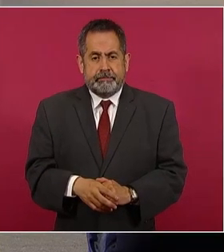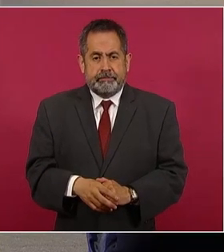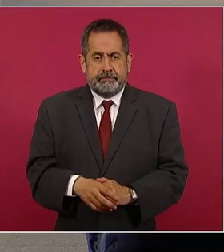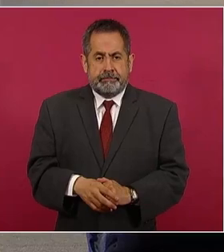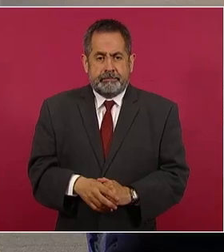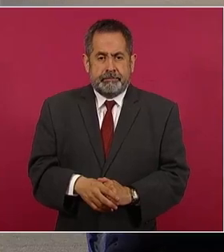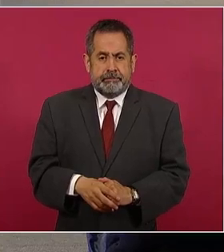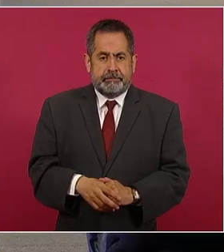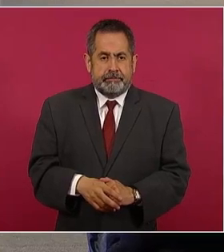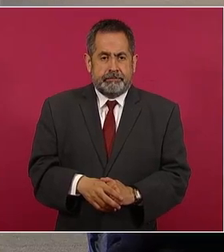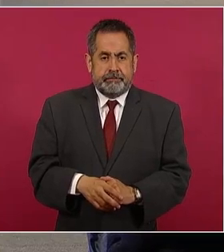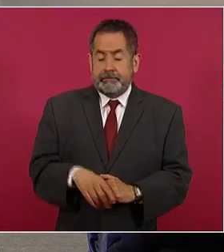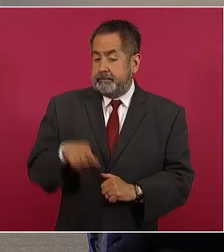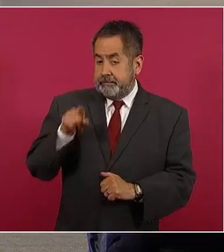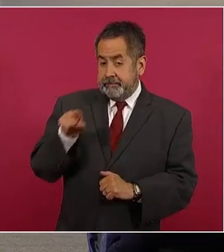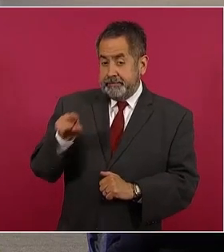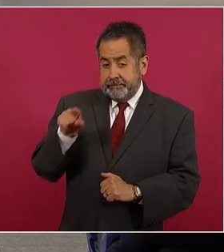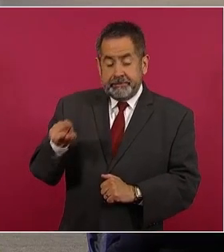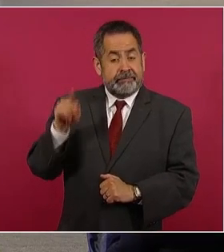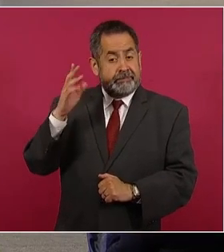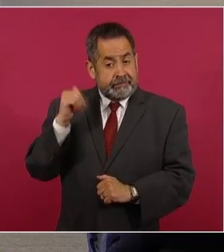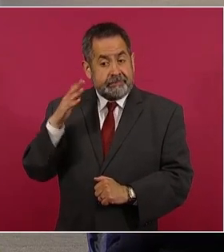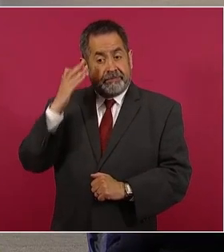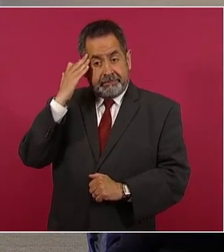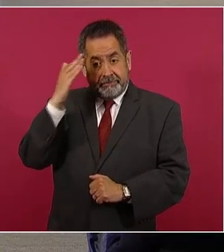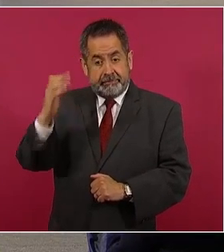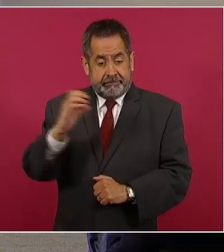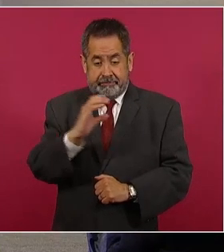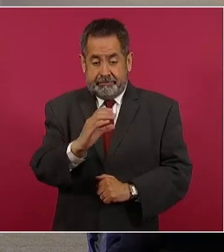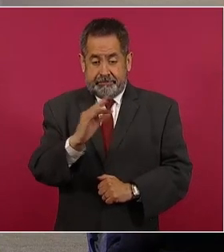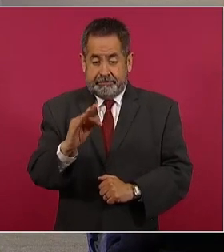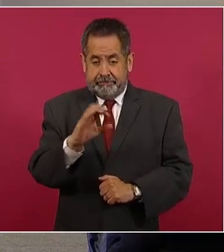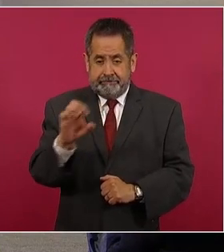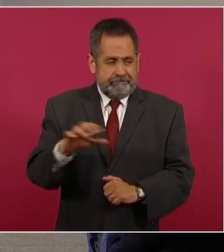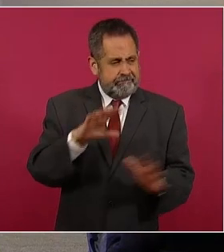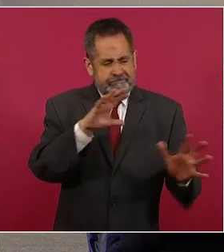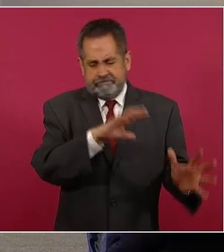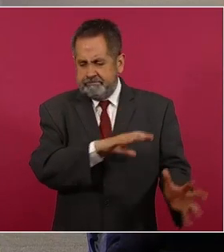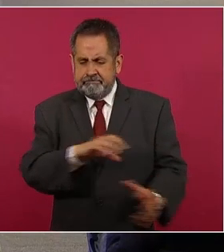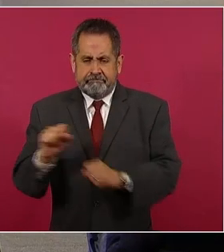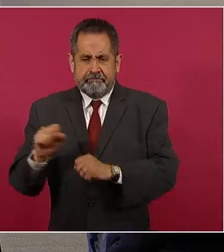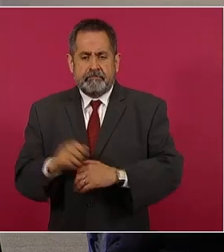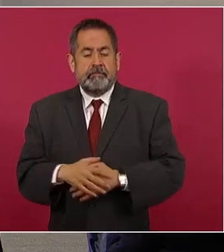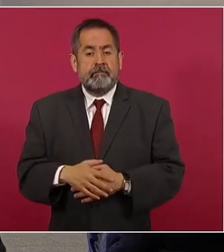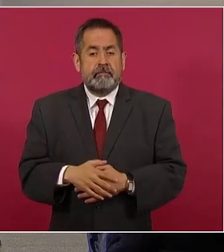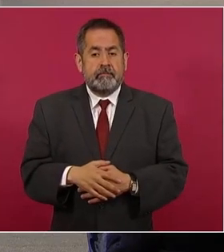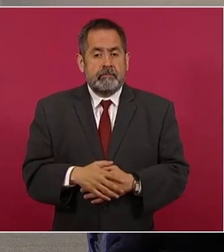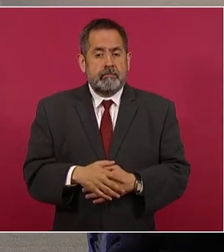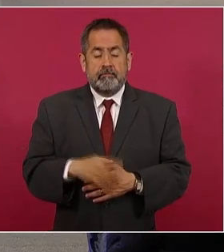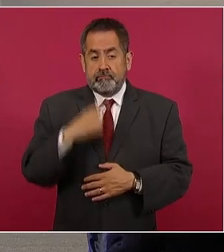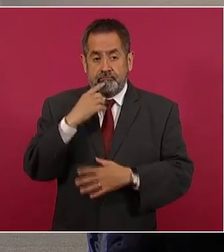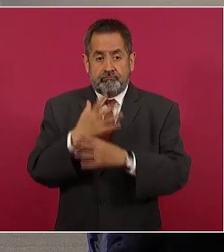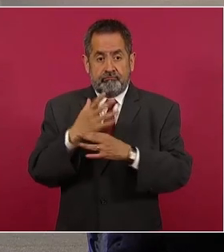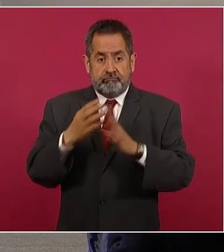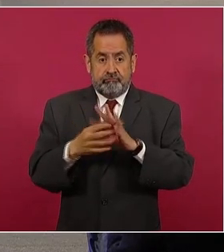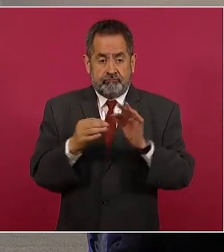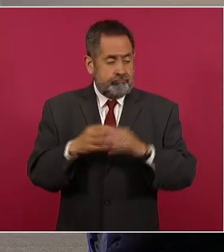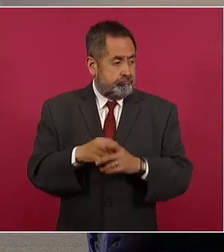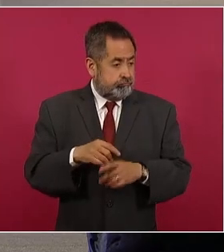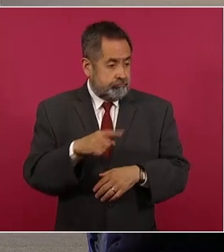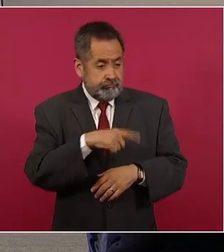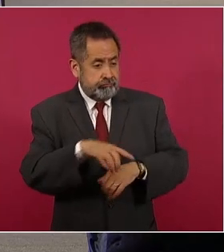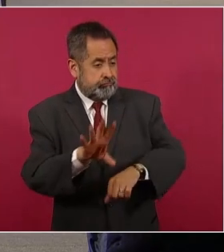Esto es cuando nacionalizan la industria eléctrica. Les devuelvo la energía eléctrica que es